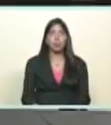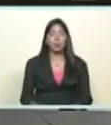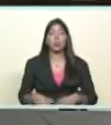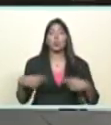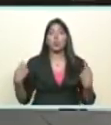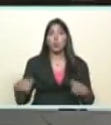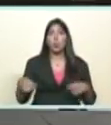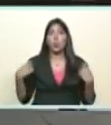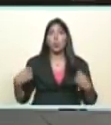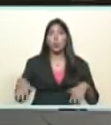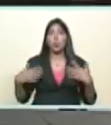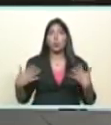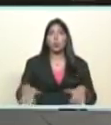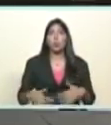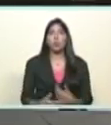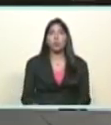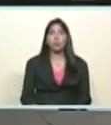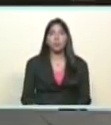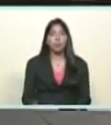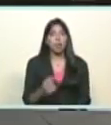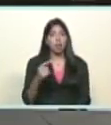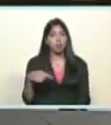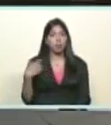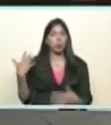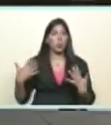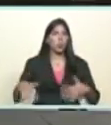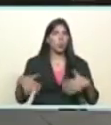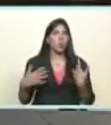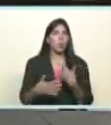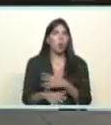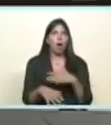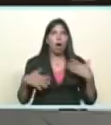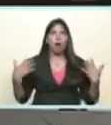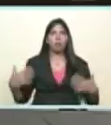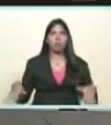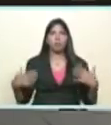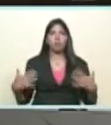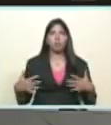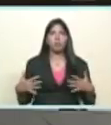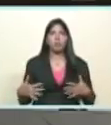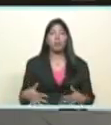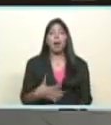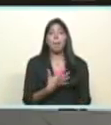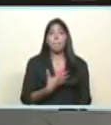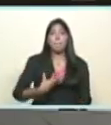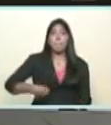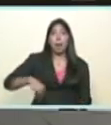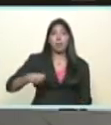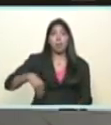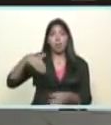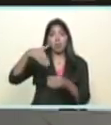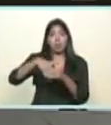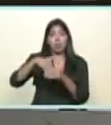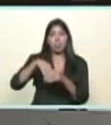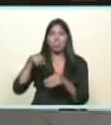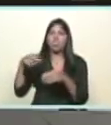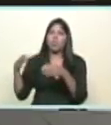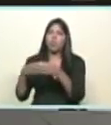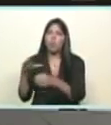el próximo año las grandes ligas las elecciones presidenciales que va a ser la oposición